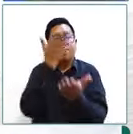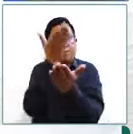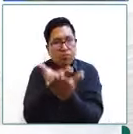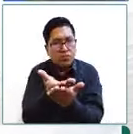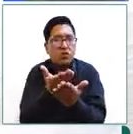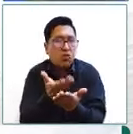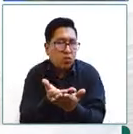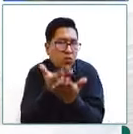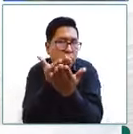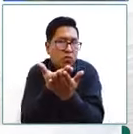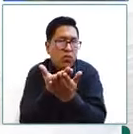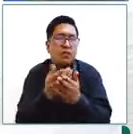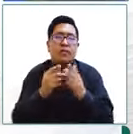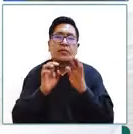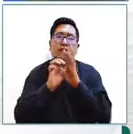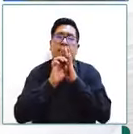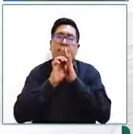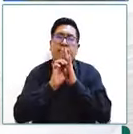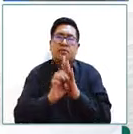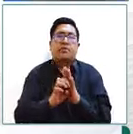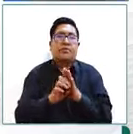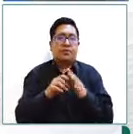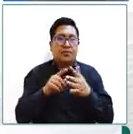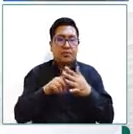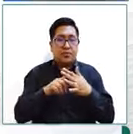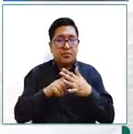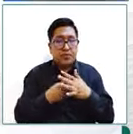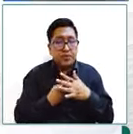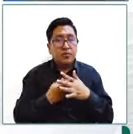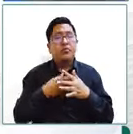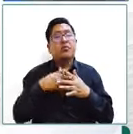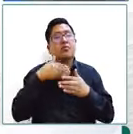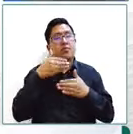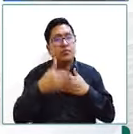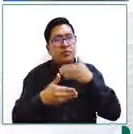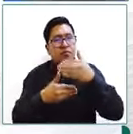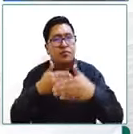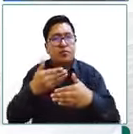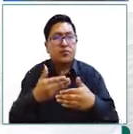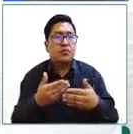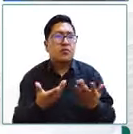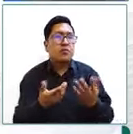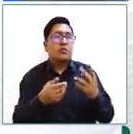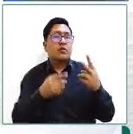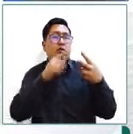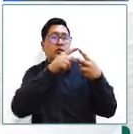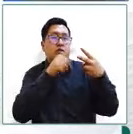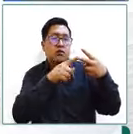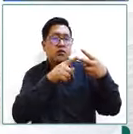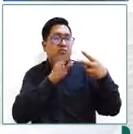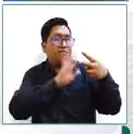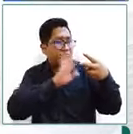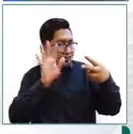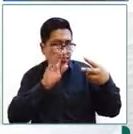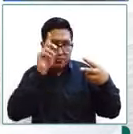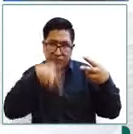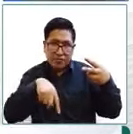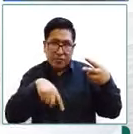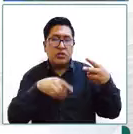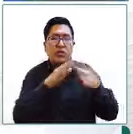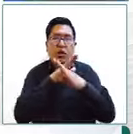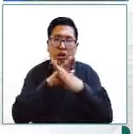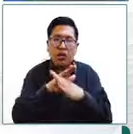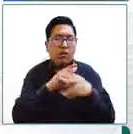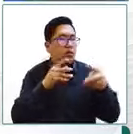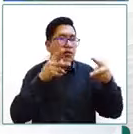pueda iniciar, ¿no?, un proceso de suspensión de autoridad o de repente inclusive irnos hasta